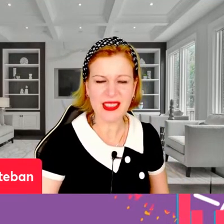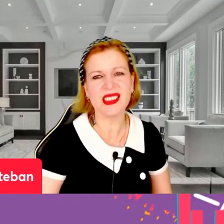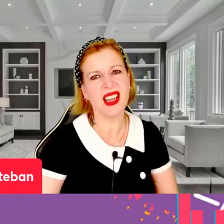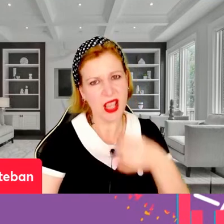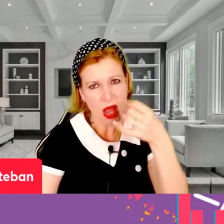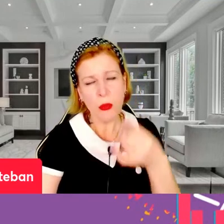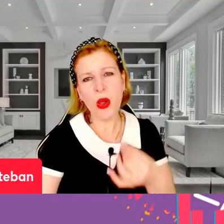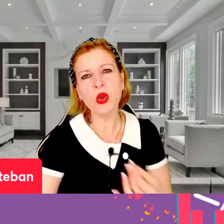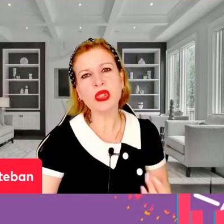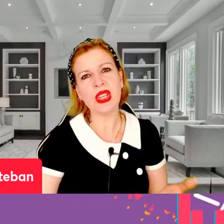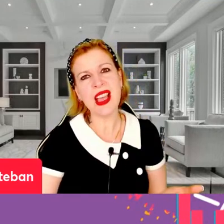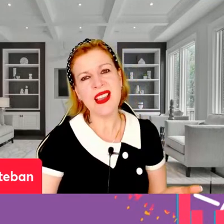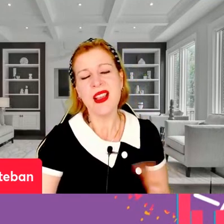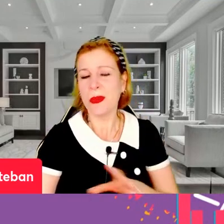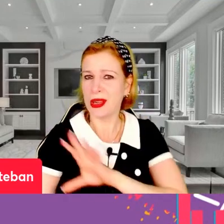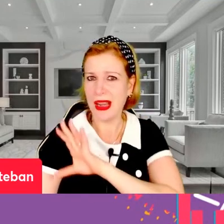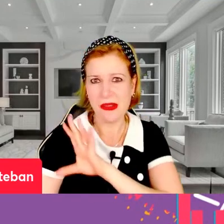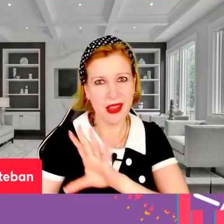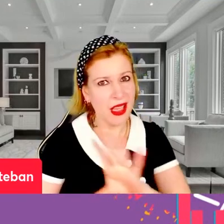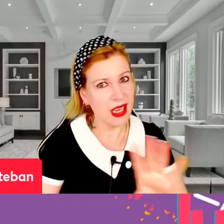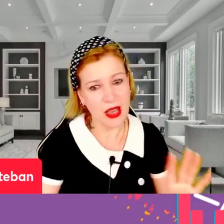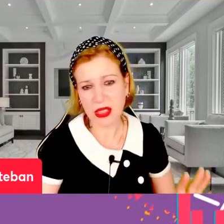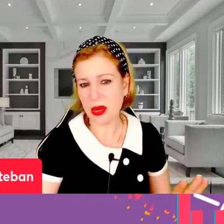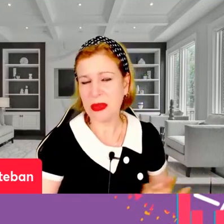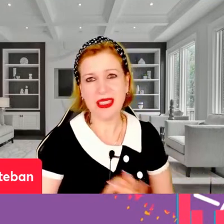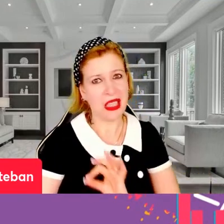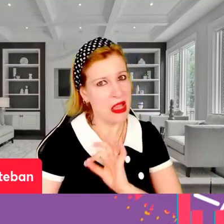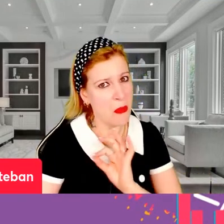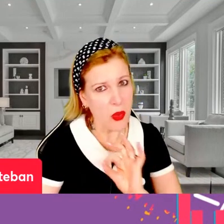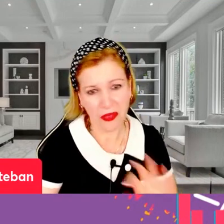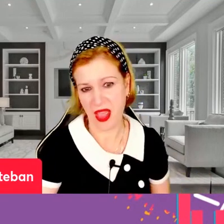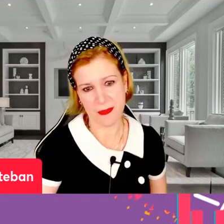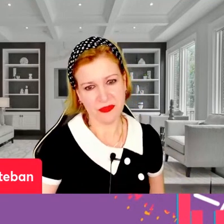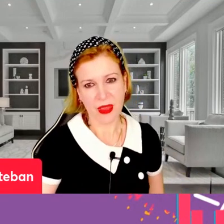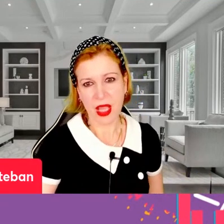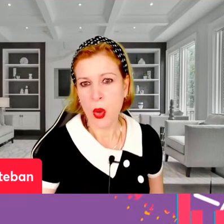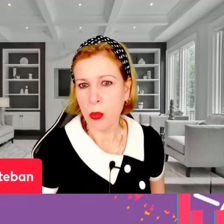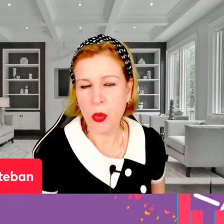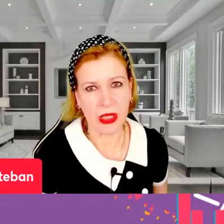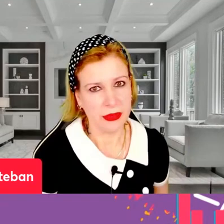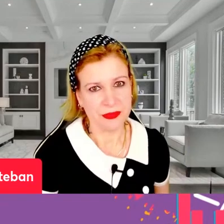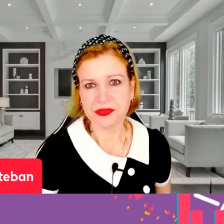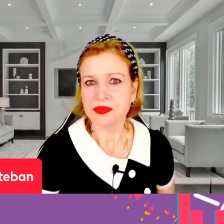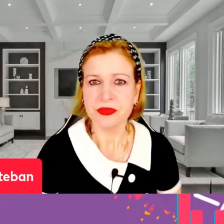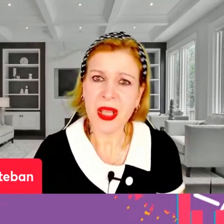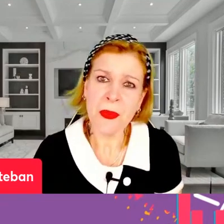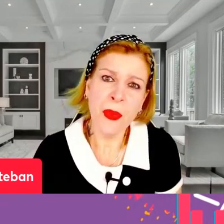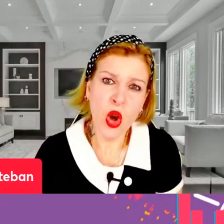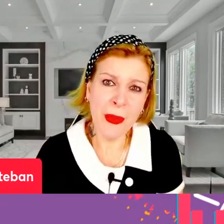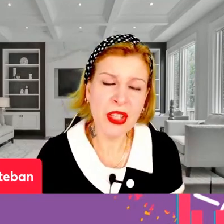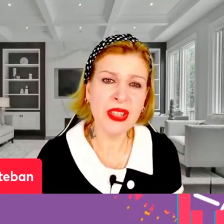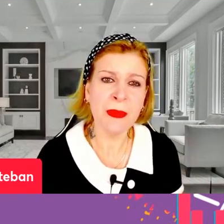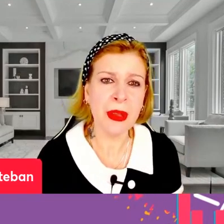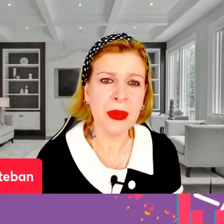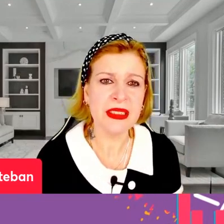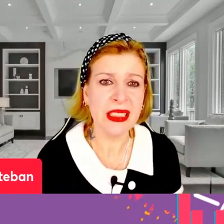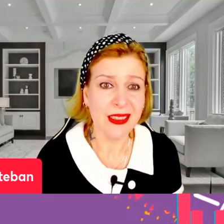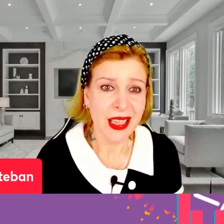respetar, si tienen buen gusto, hija, porque la verdad es que la otra ropita te quedaba muy fea, muy, muy fea.